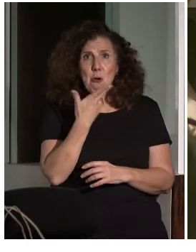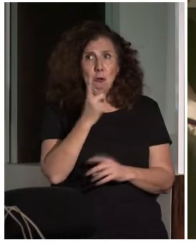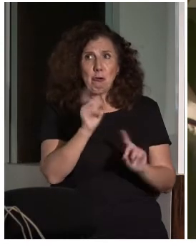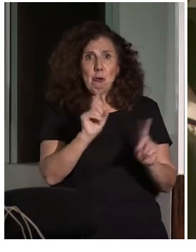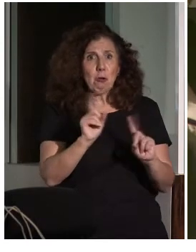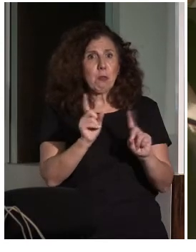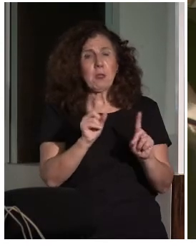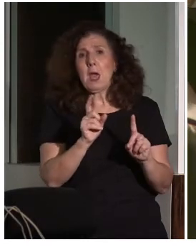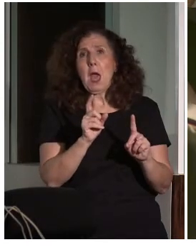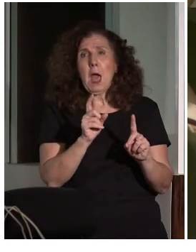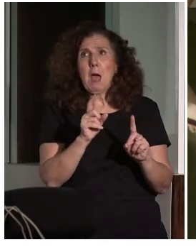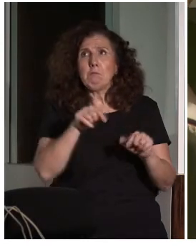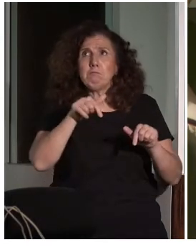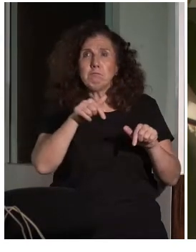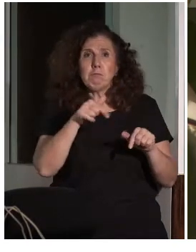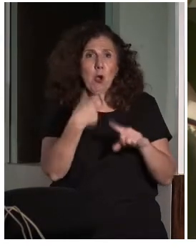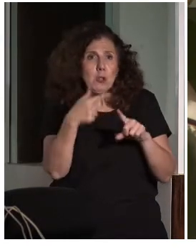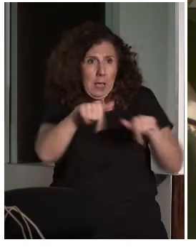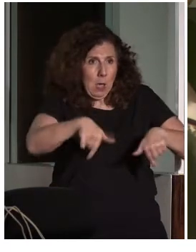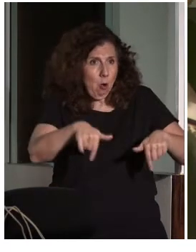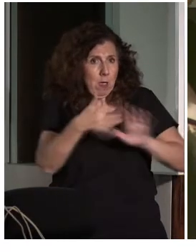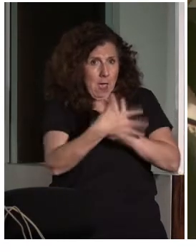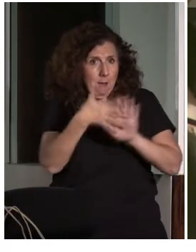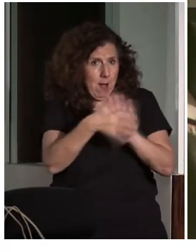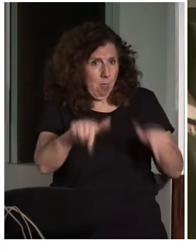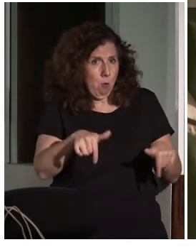que se nos han hablado hoy aquí y pueden ser también muy interesantes.